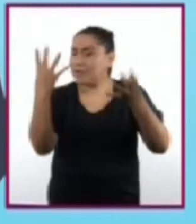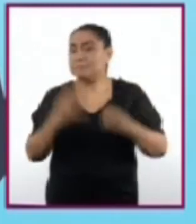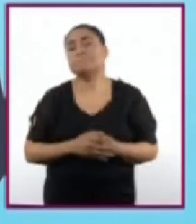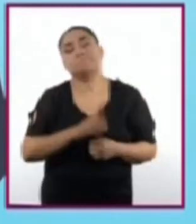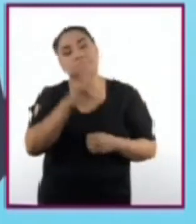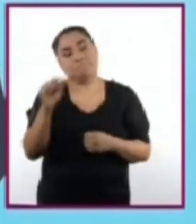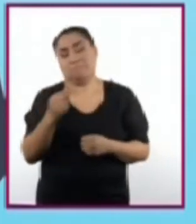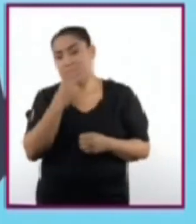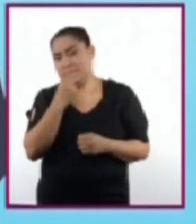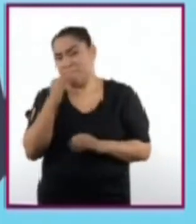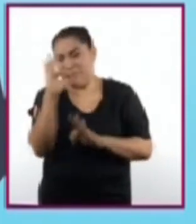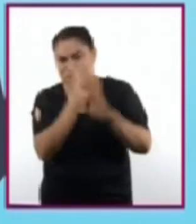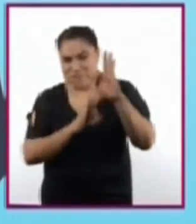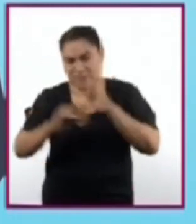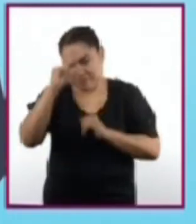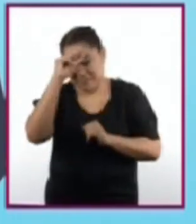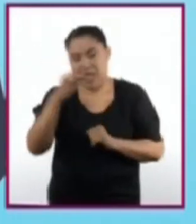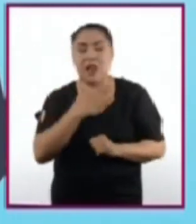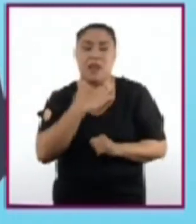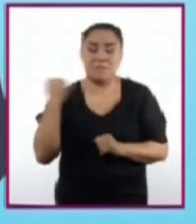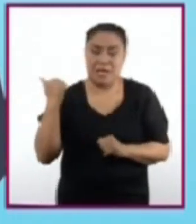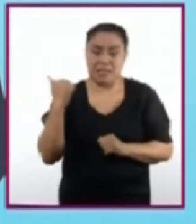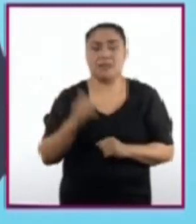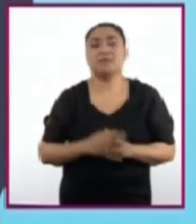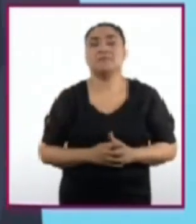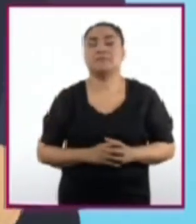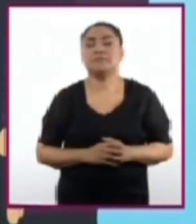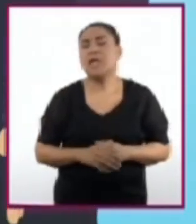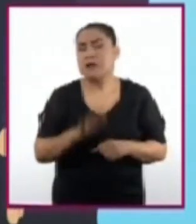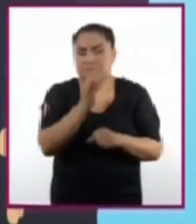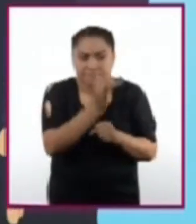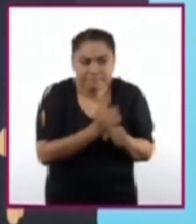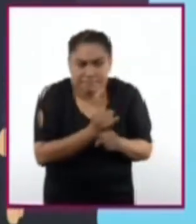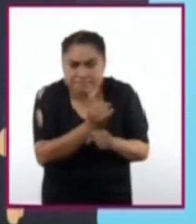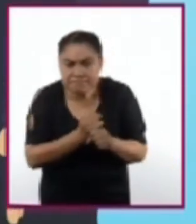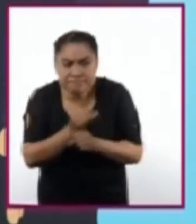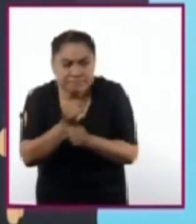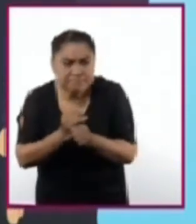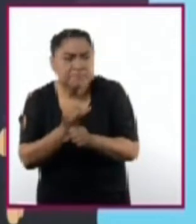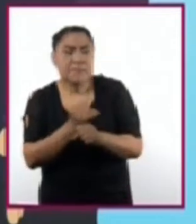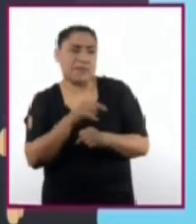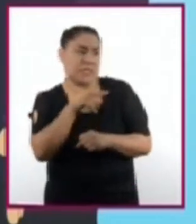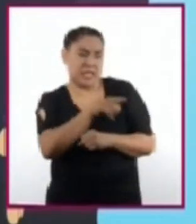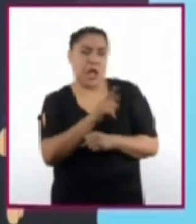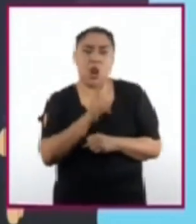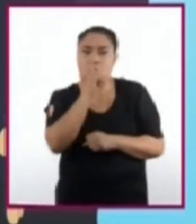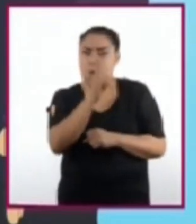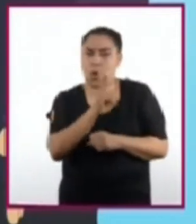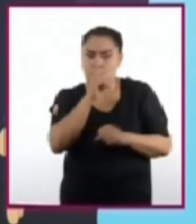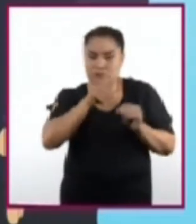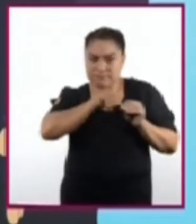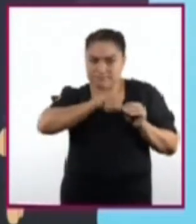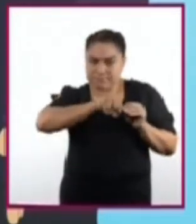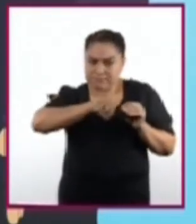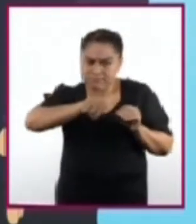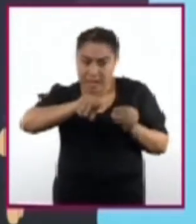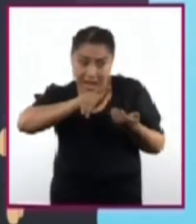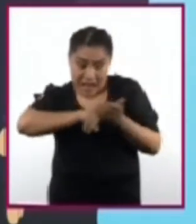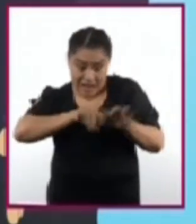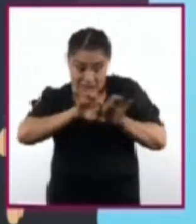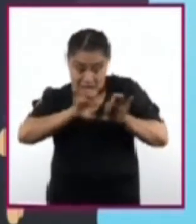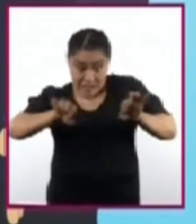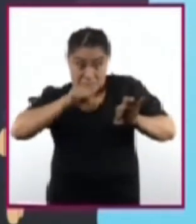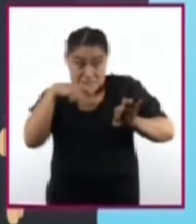el físico alemán Wilhelm Röntgen investigó si la luz que emitían los rayos catódicos salía del tubo.